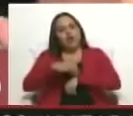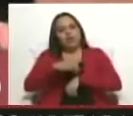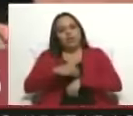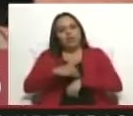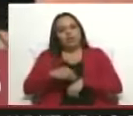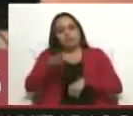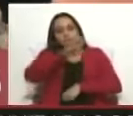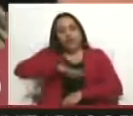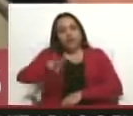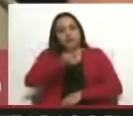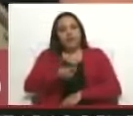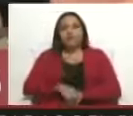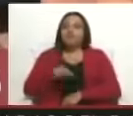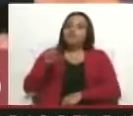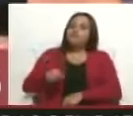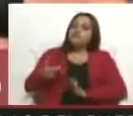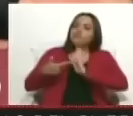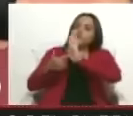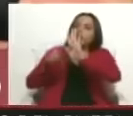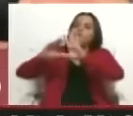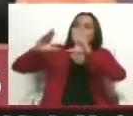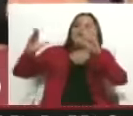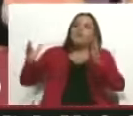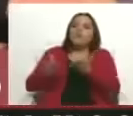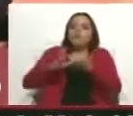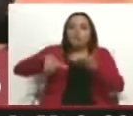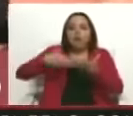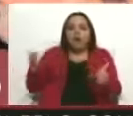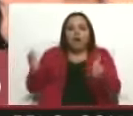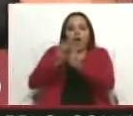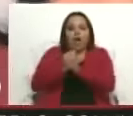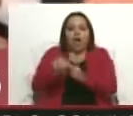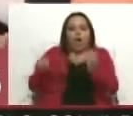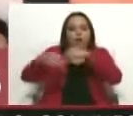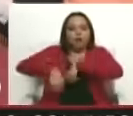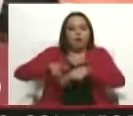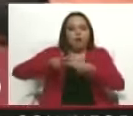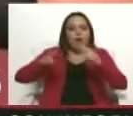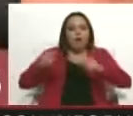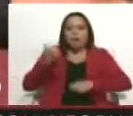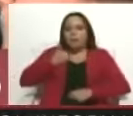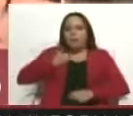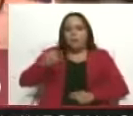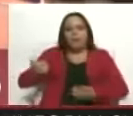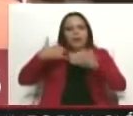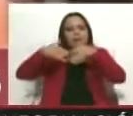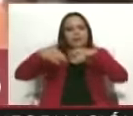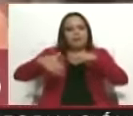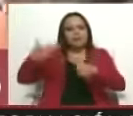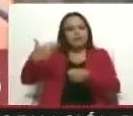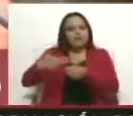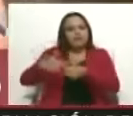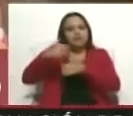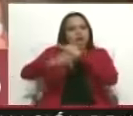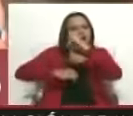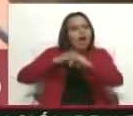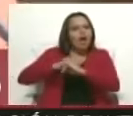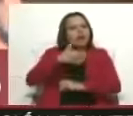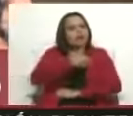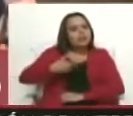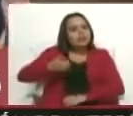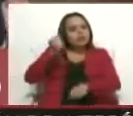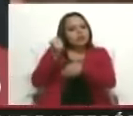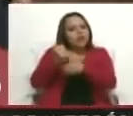para el mundo que podemos llegar a los acuerdos de paz con cualquier transnacional que tenga la intención de operar en Venezuela.